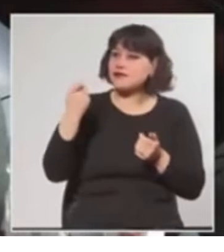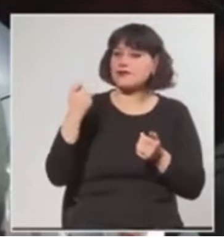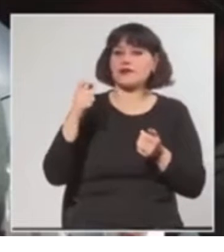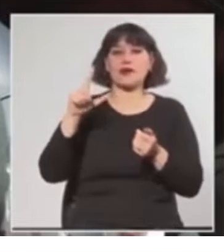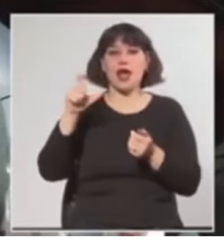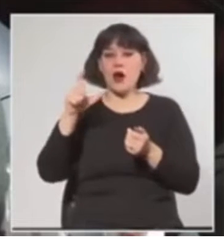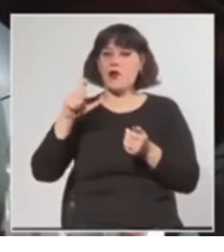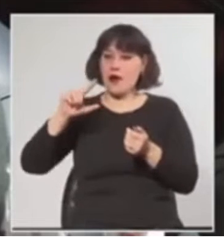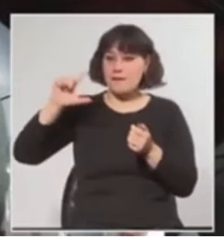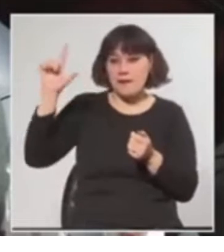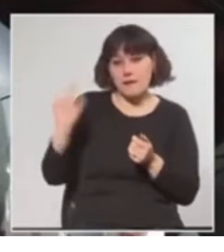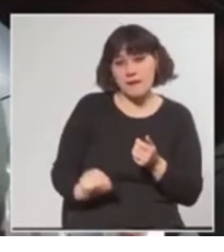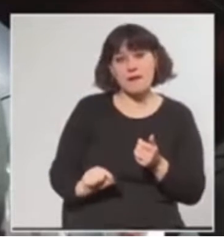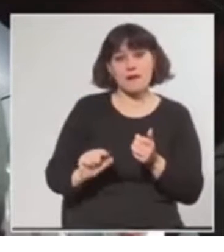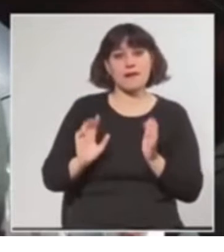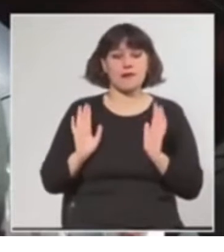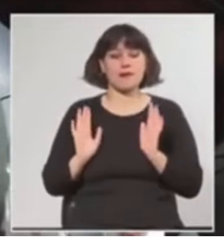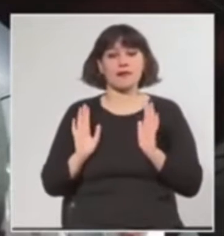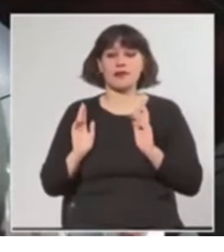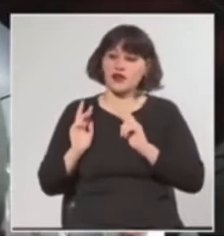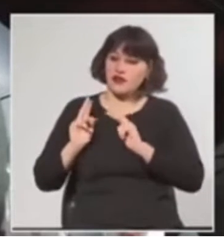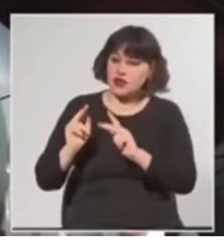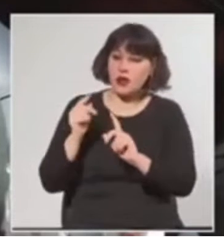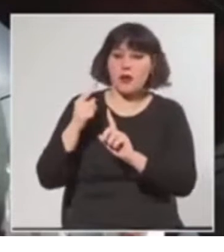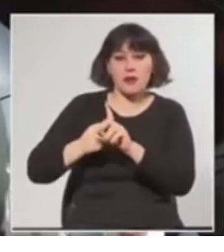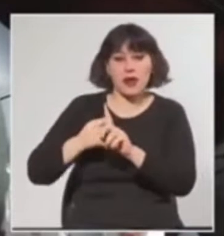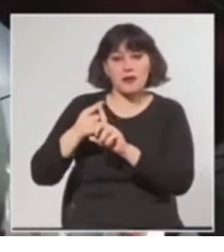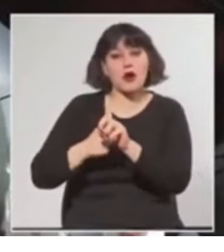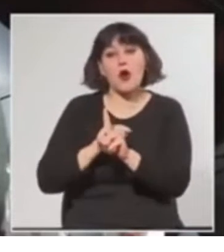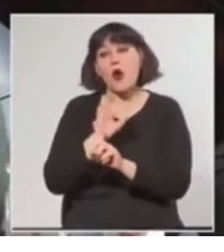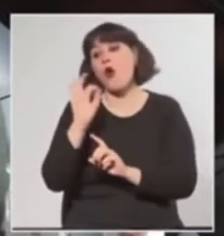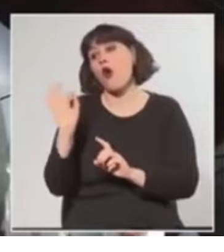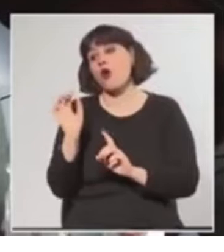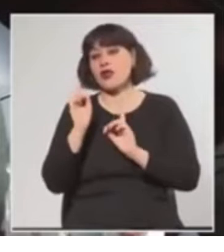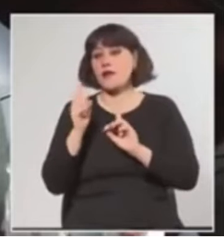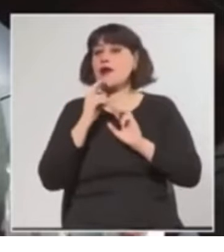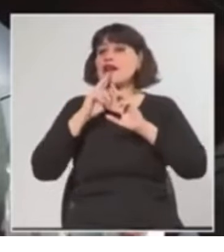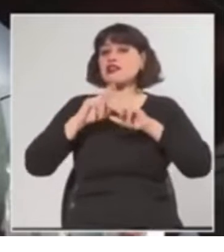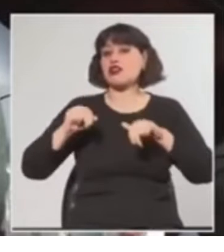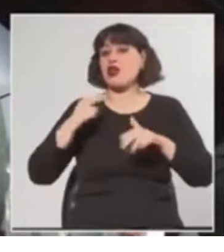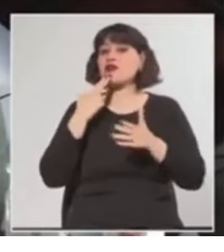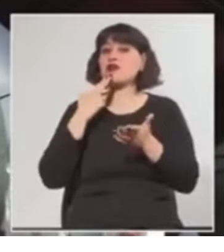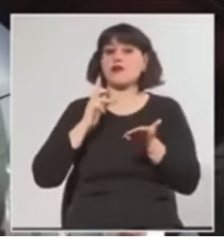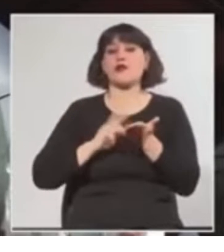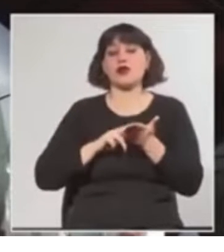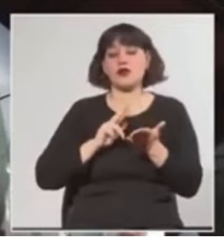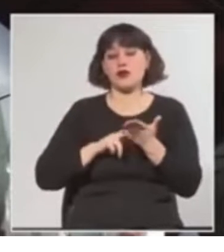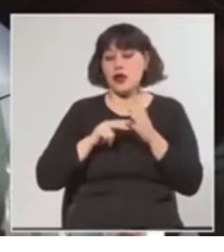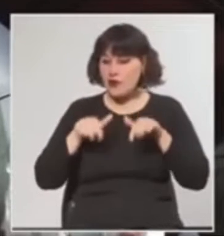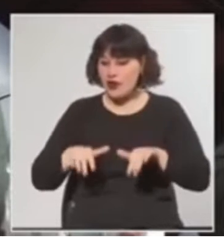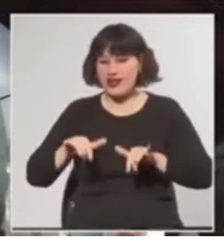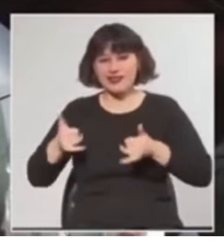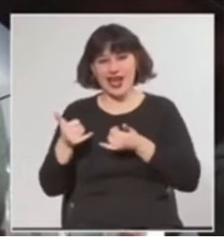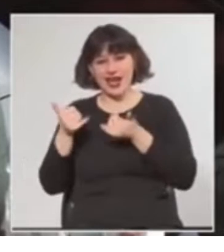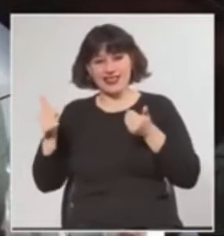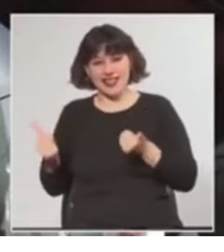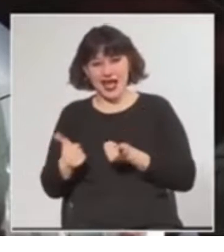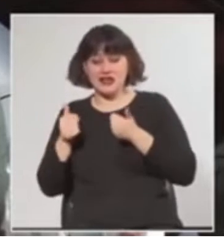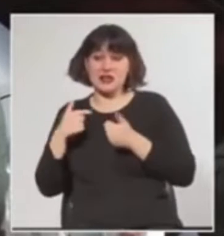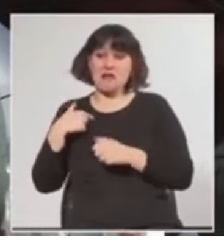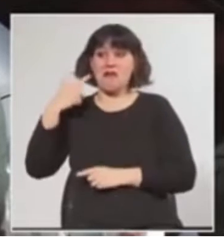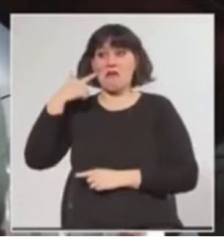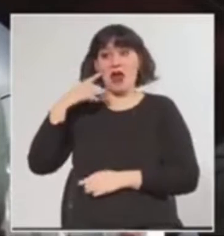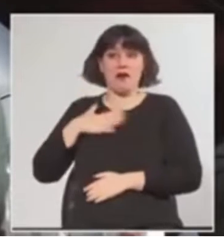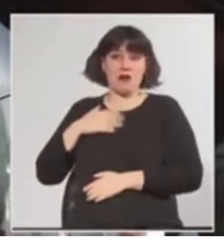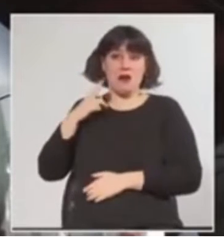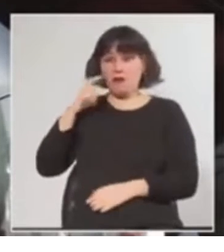pero también algún tipo de exoneración impositiva como hoy ya se realiza, y creo que eso es un éxito